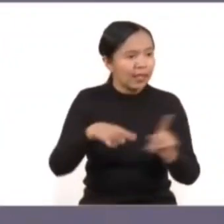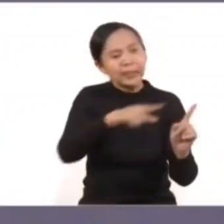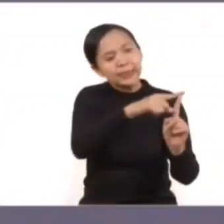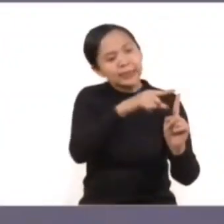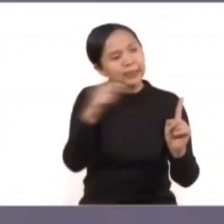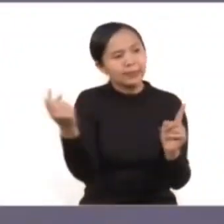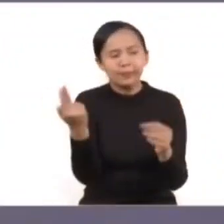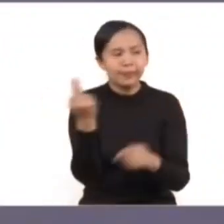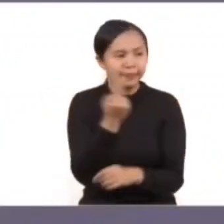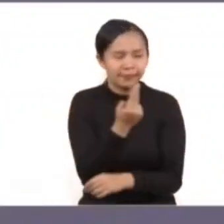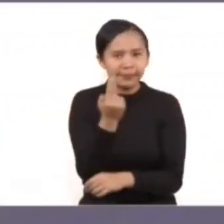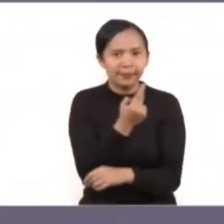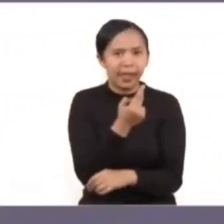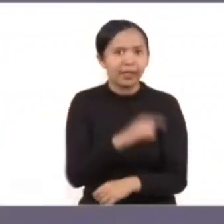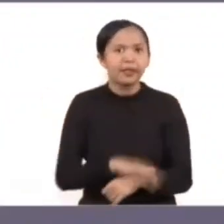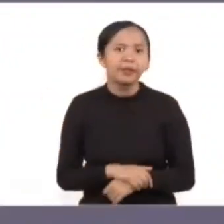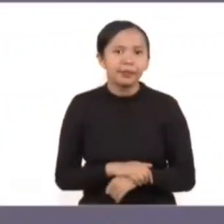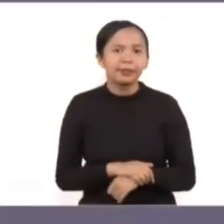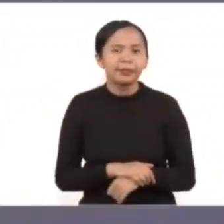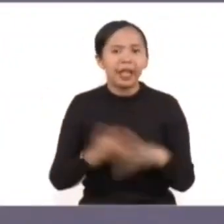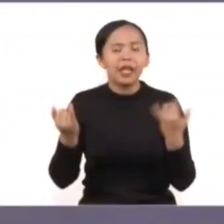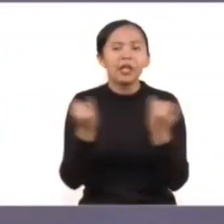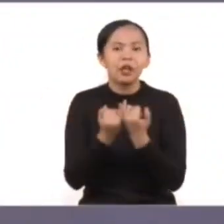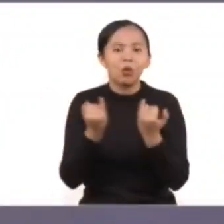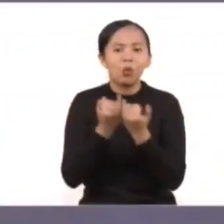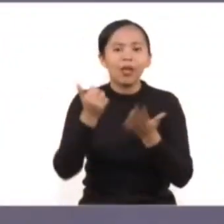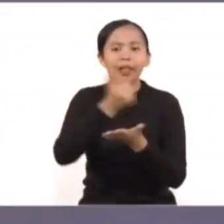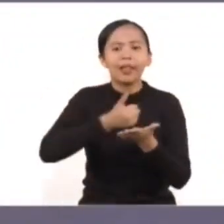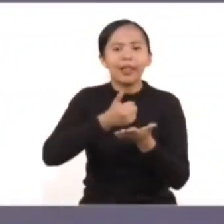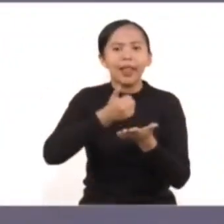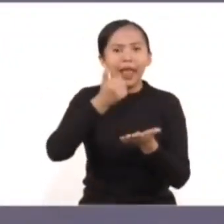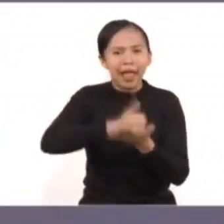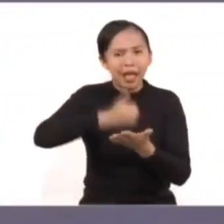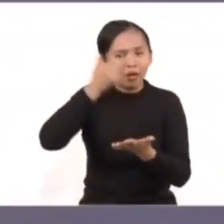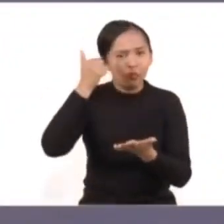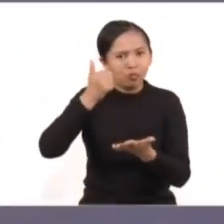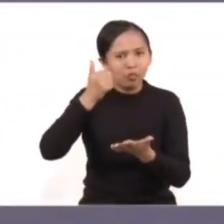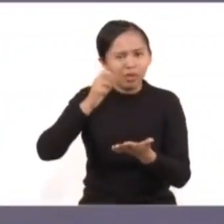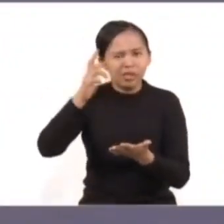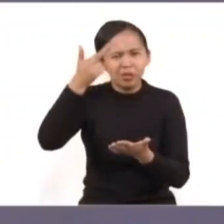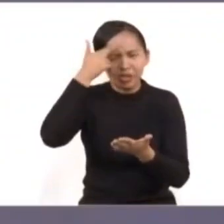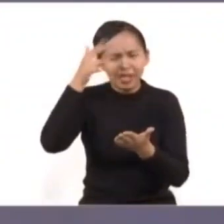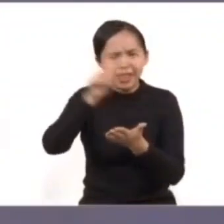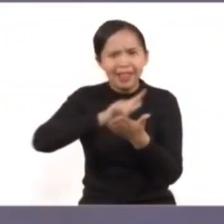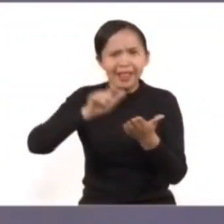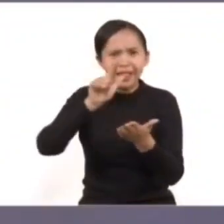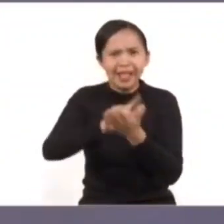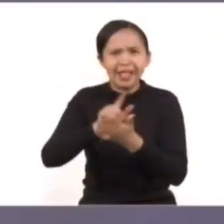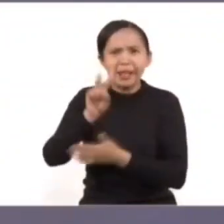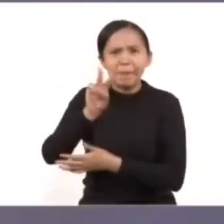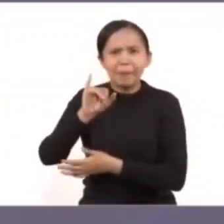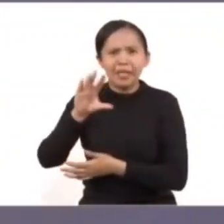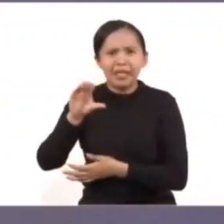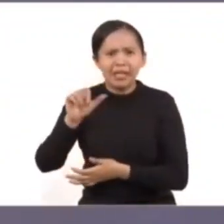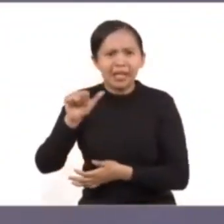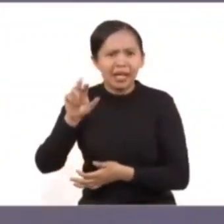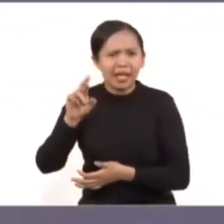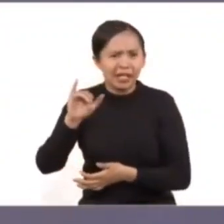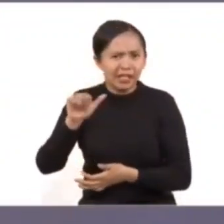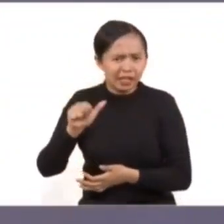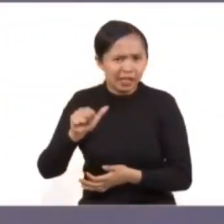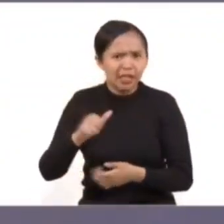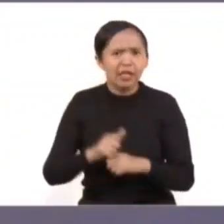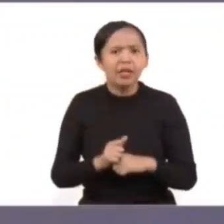Además, desde la aprobación de lo que se conoce como la Ley de Violencia Vicaria, hemos